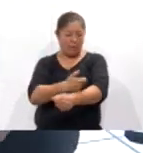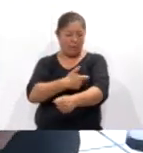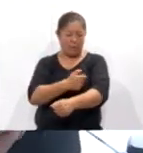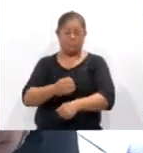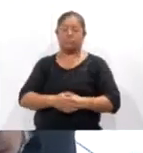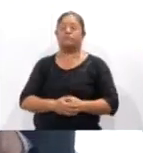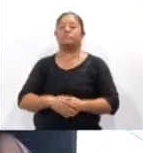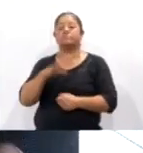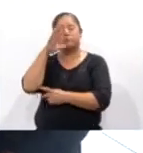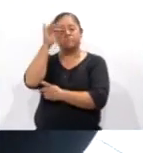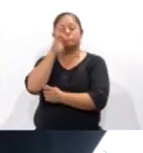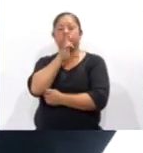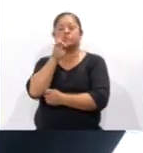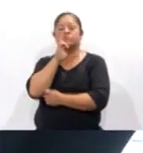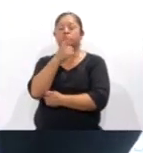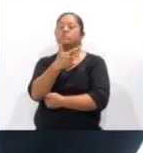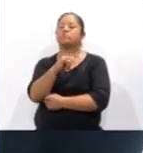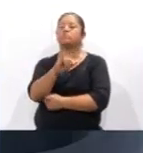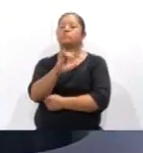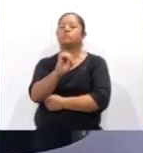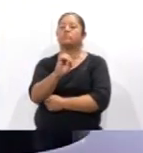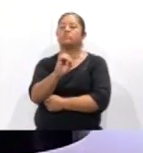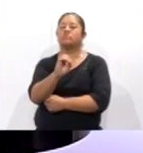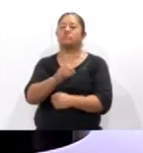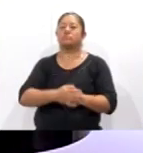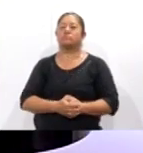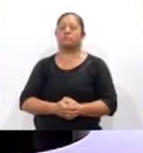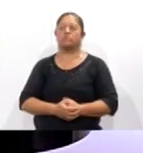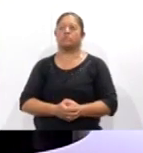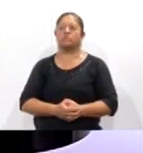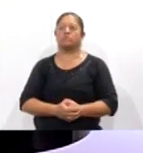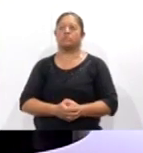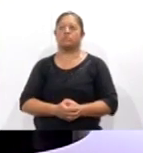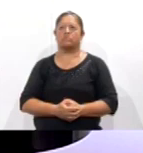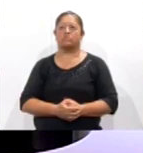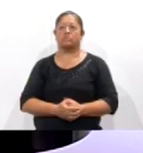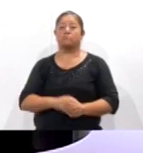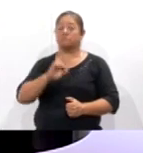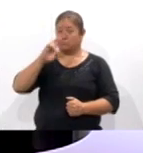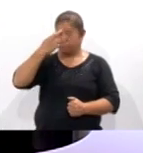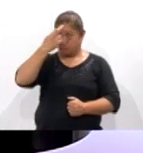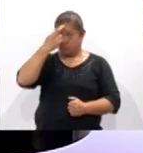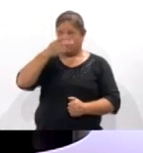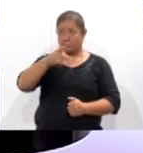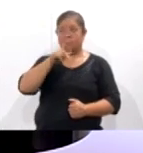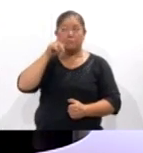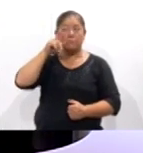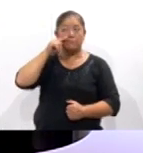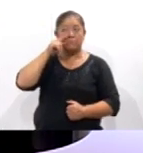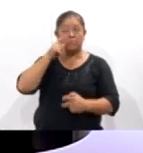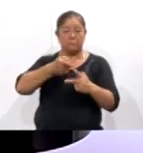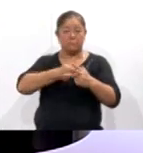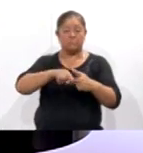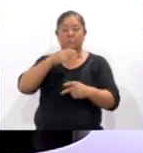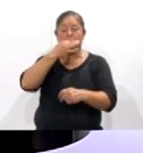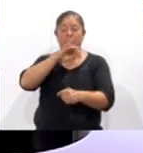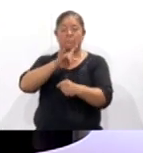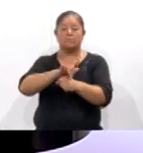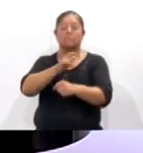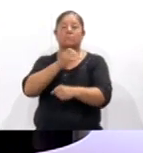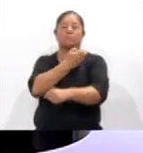Coracid Noticias, Giovanni Valdés Lima. Y le queremos recordar que el día de mañana inicia el Festival de la